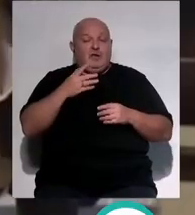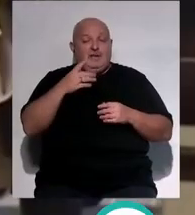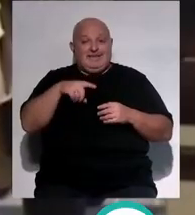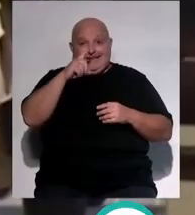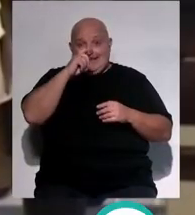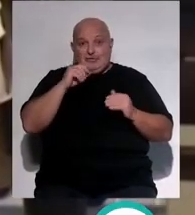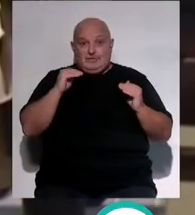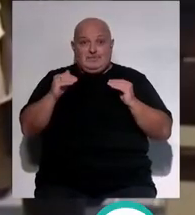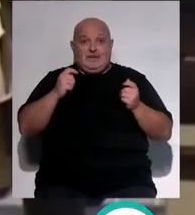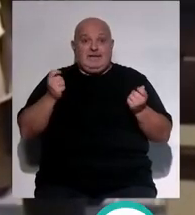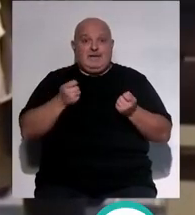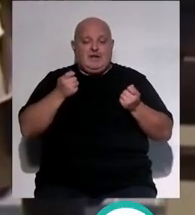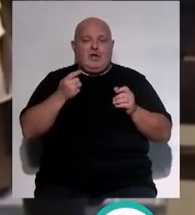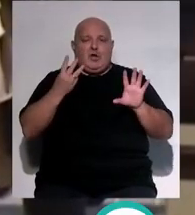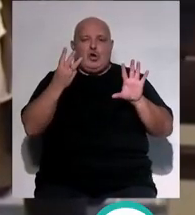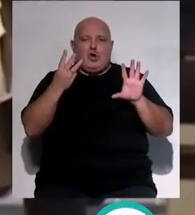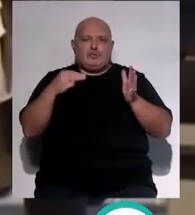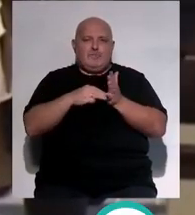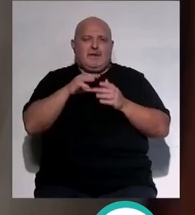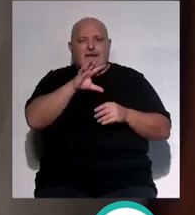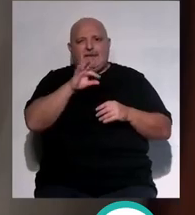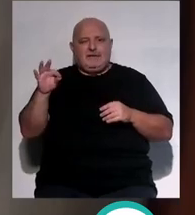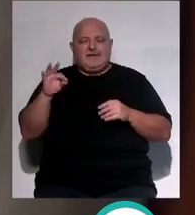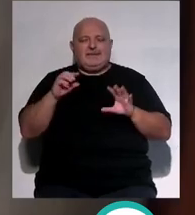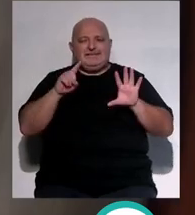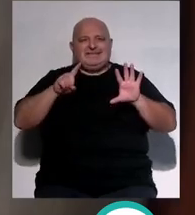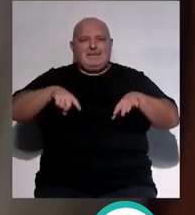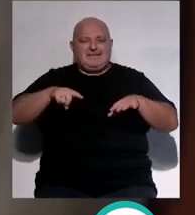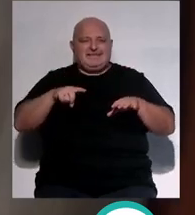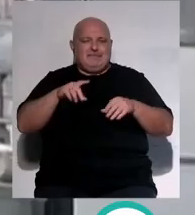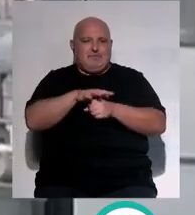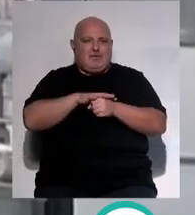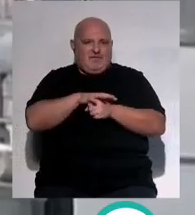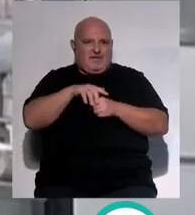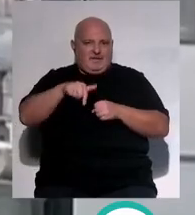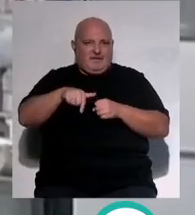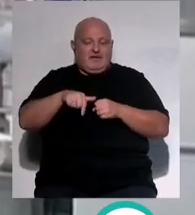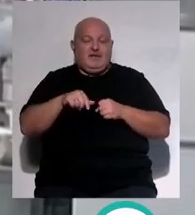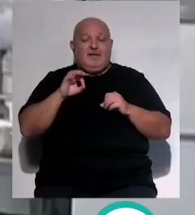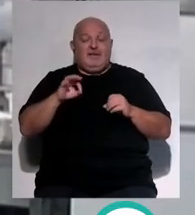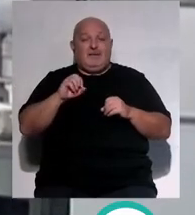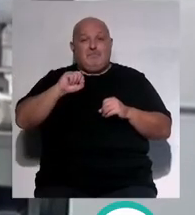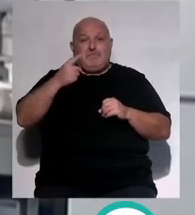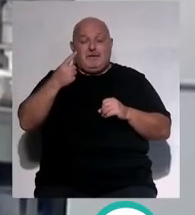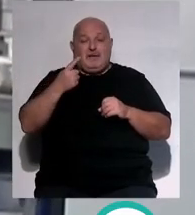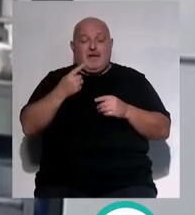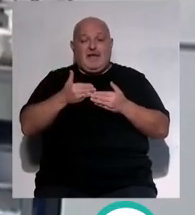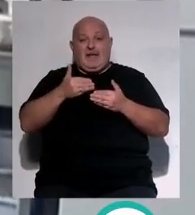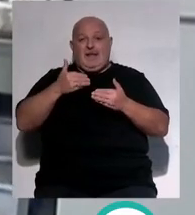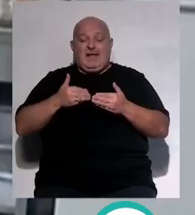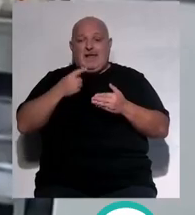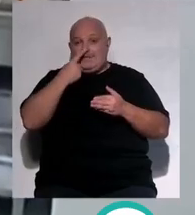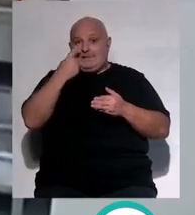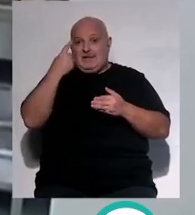inmunizar esta campaña a 8.500 menores de seis meses en la provincia. Los que recibieron el antídoto el